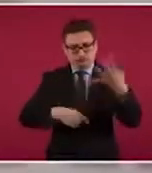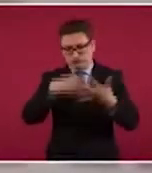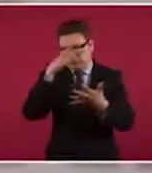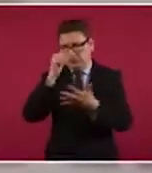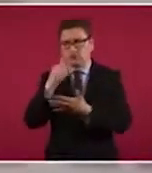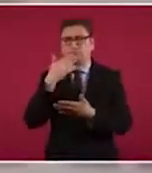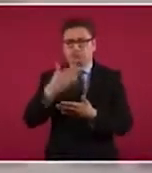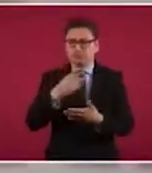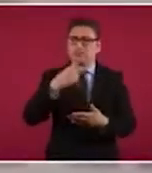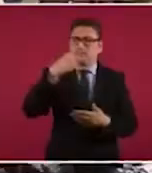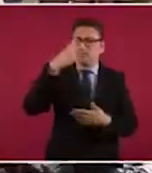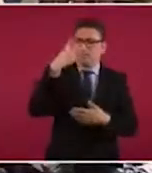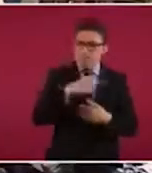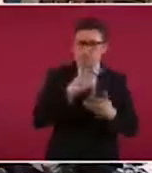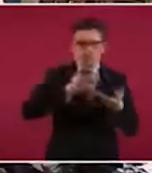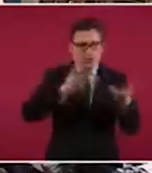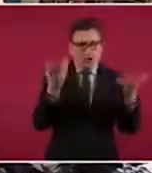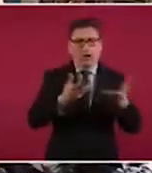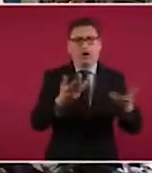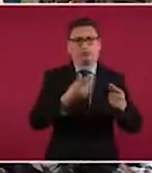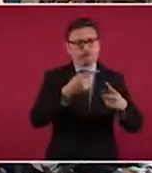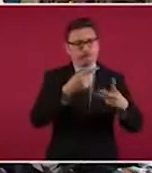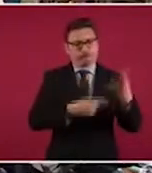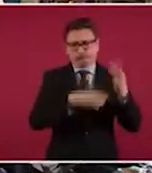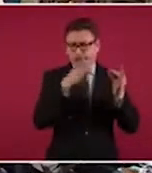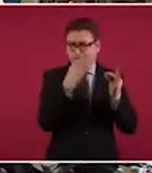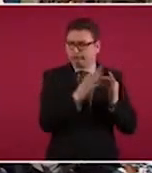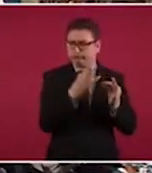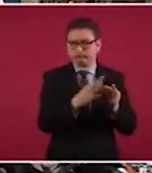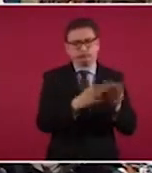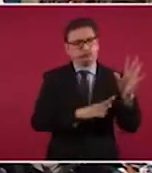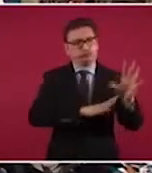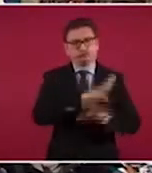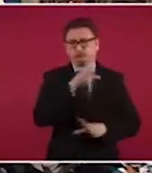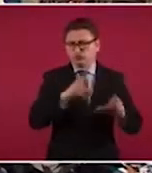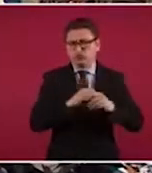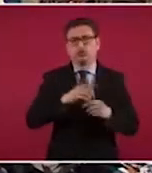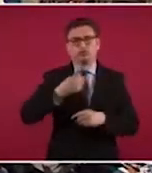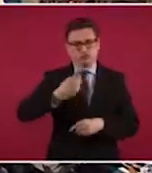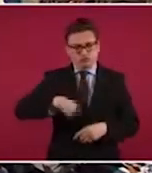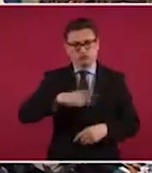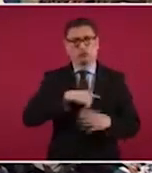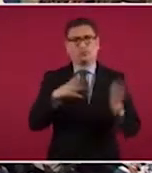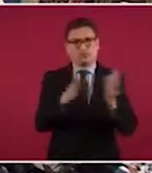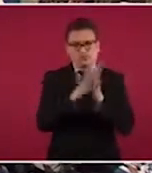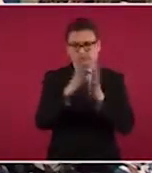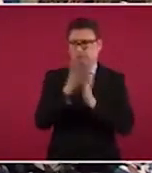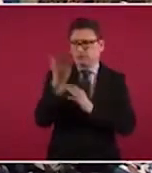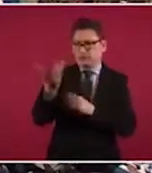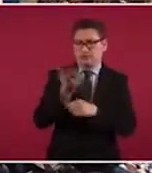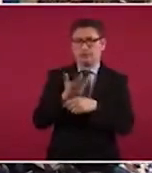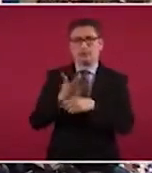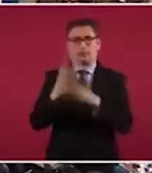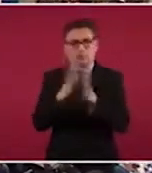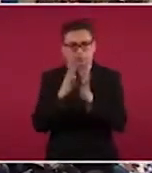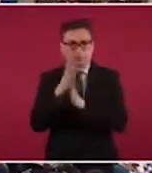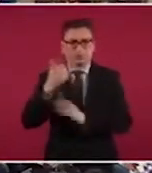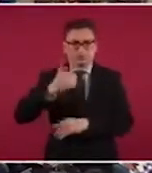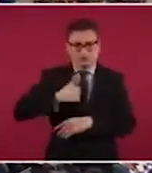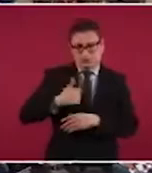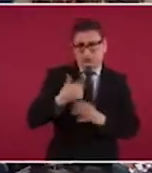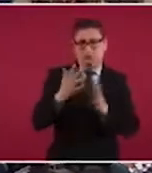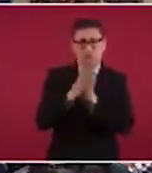México ha hecho mucho, ha hecho todo lo que nos corresponde, hemos participado, al igual que Estados Unidos y Canadá, en forma muy